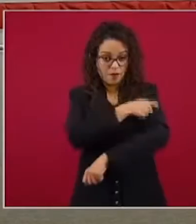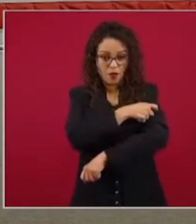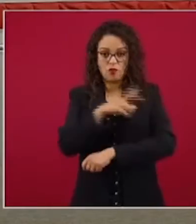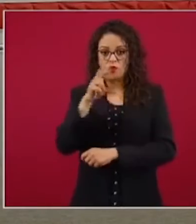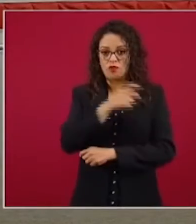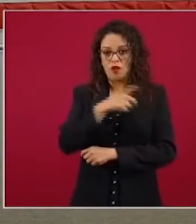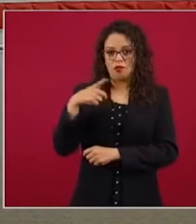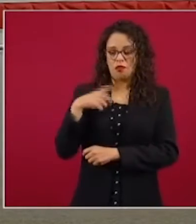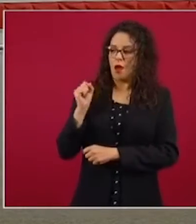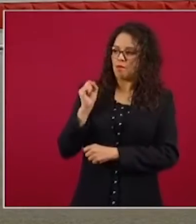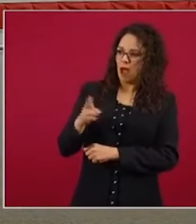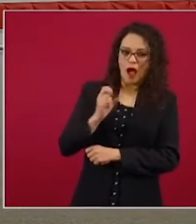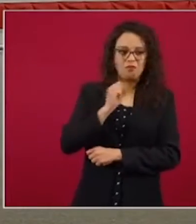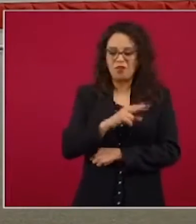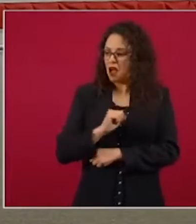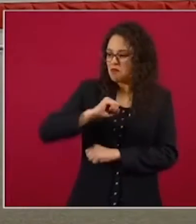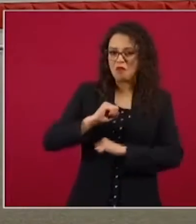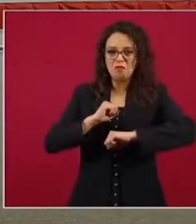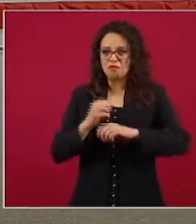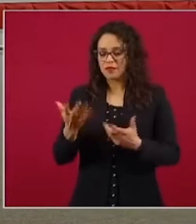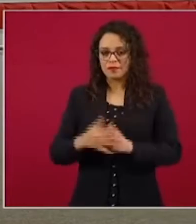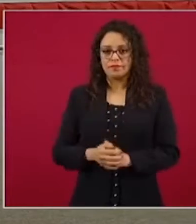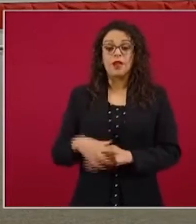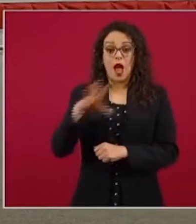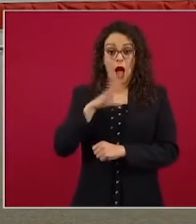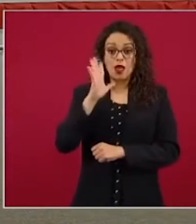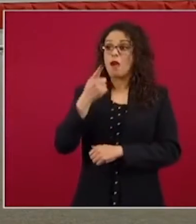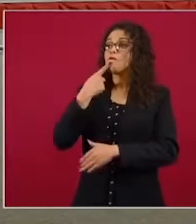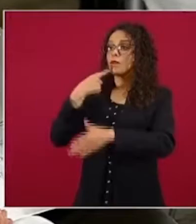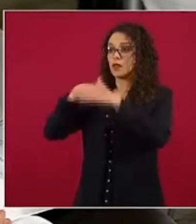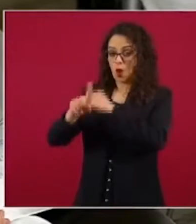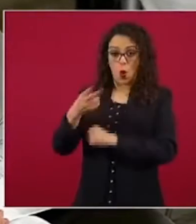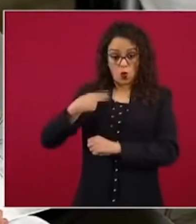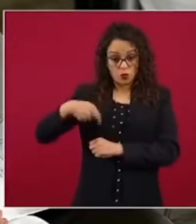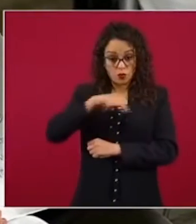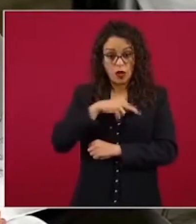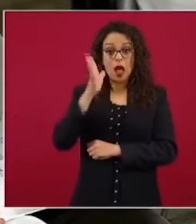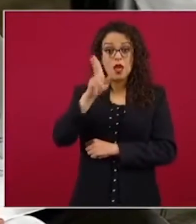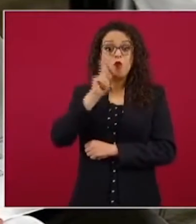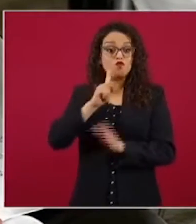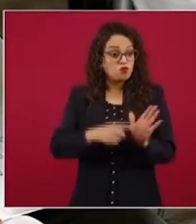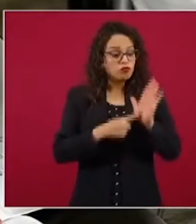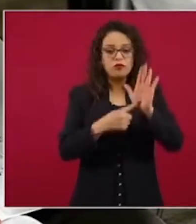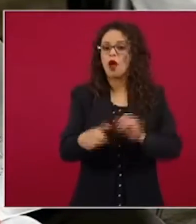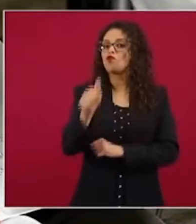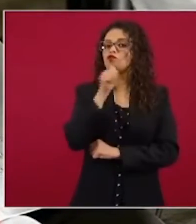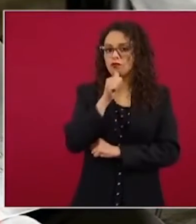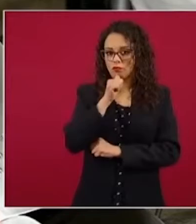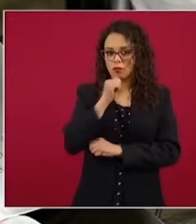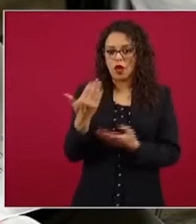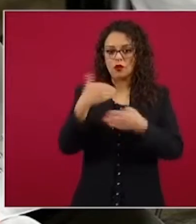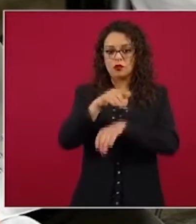Tenemos una denuncia que no hemos comprobado nosotros, lo advierto, pero que nos hicieron llegar sobre el